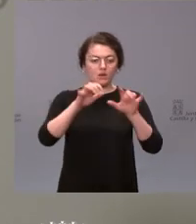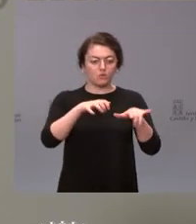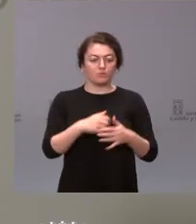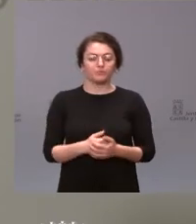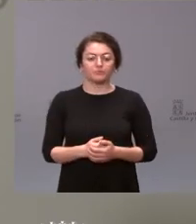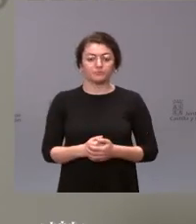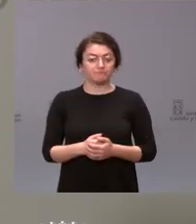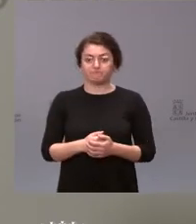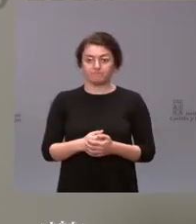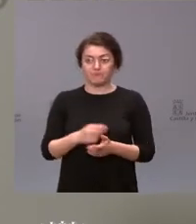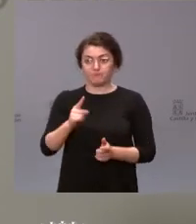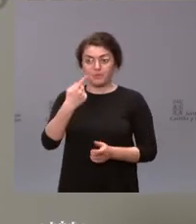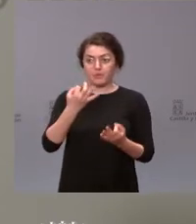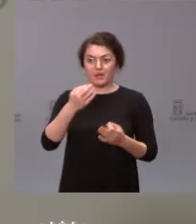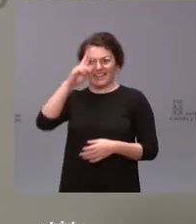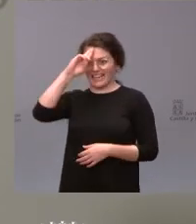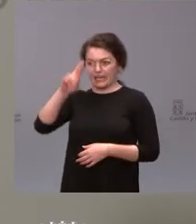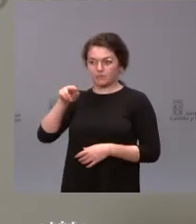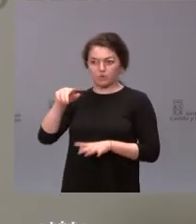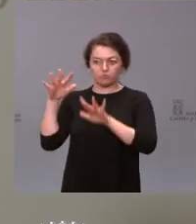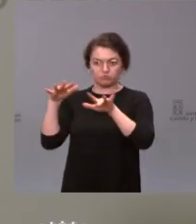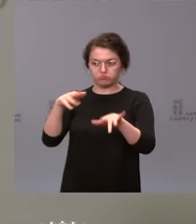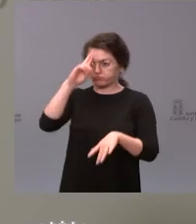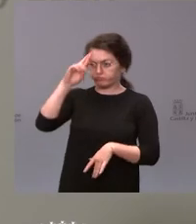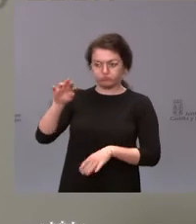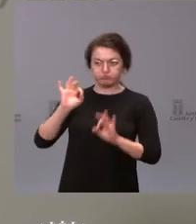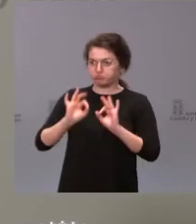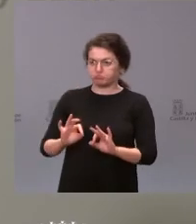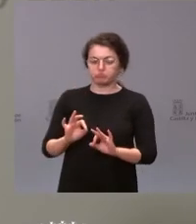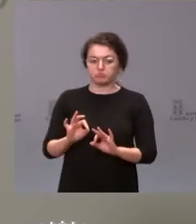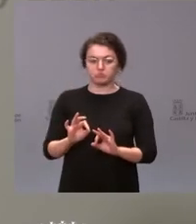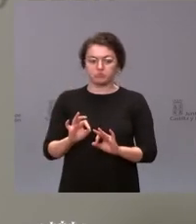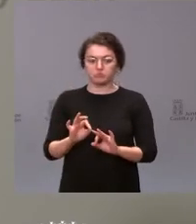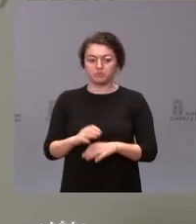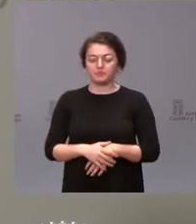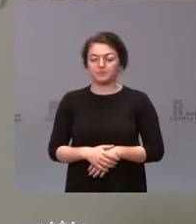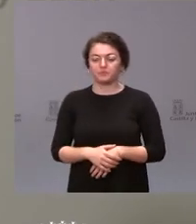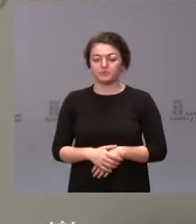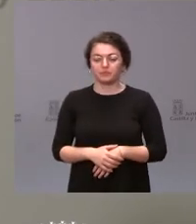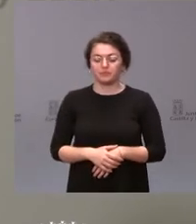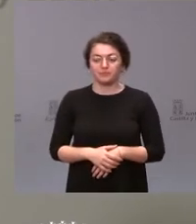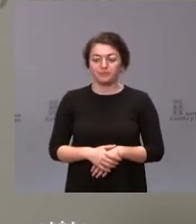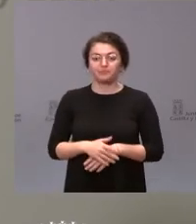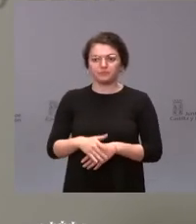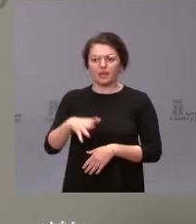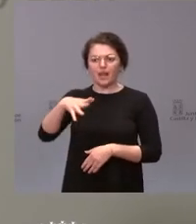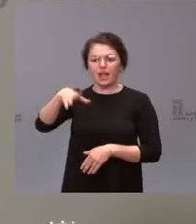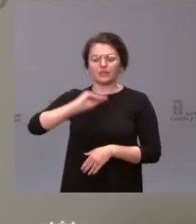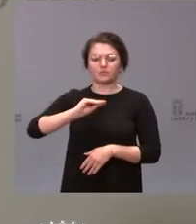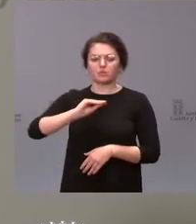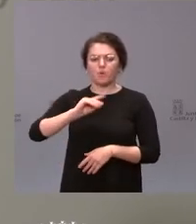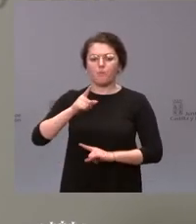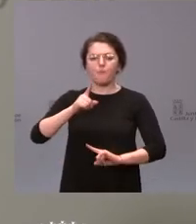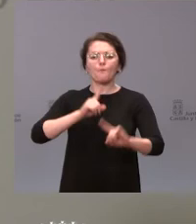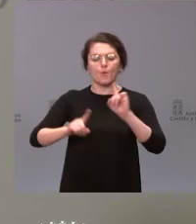lugar, con el máximo respeto y, por tanto, respetamos cualquier manifestación que se pueda producir y, en este caso, entendemos perfectamente los